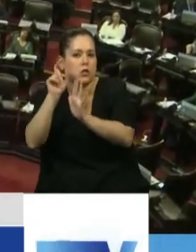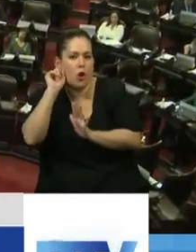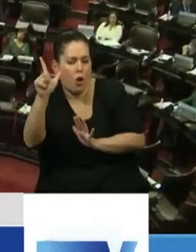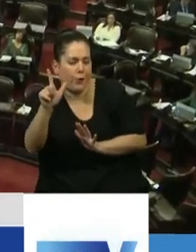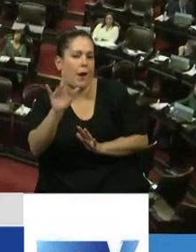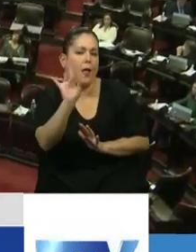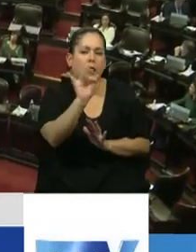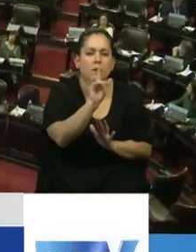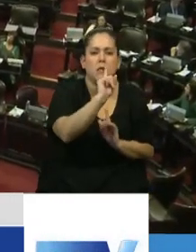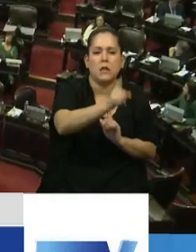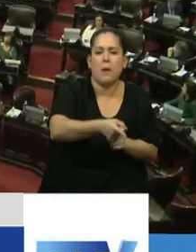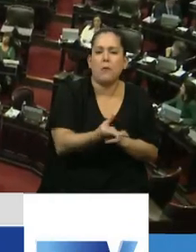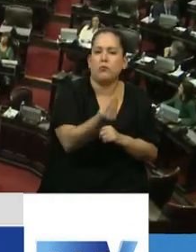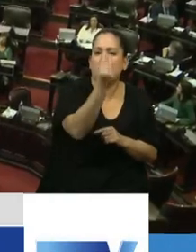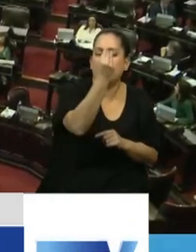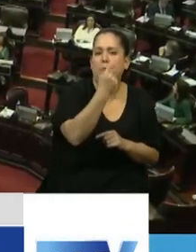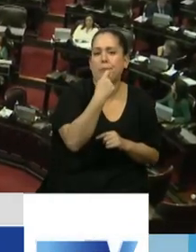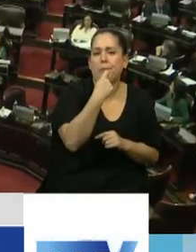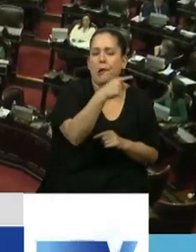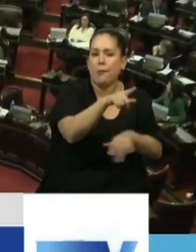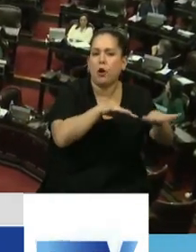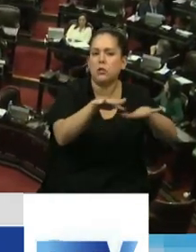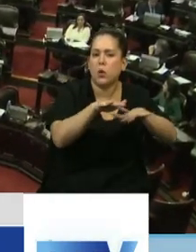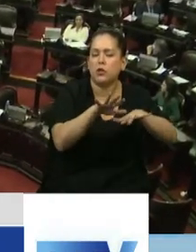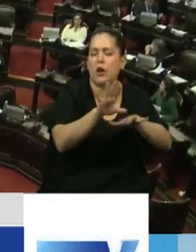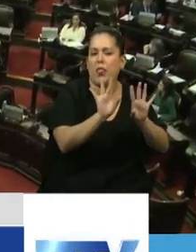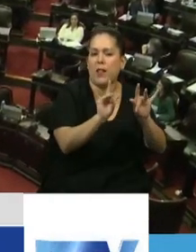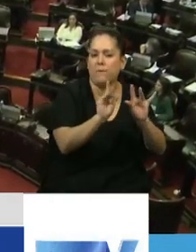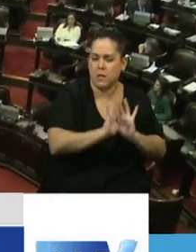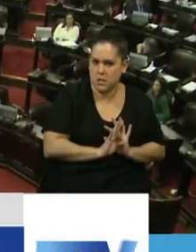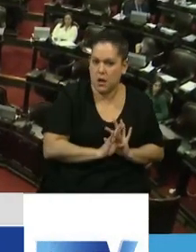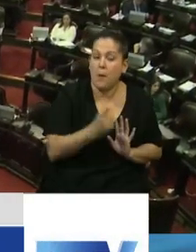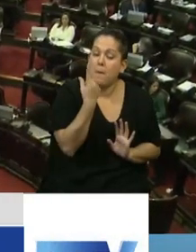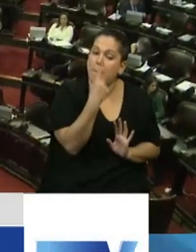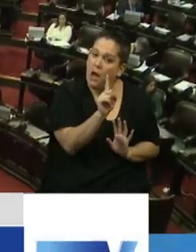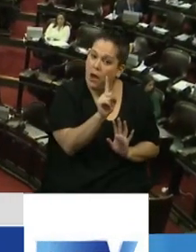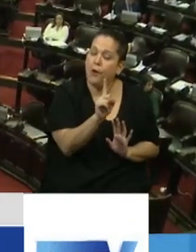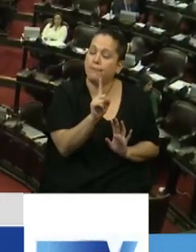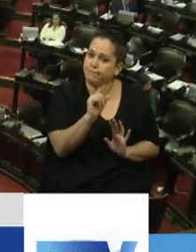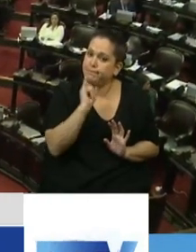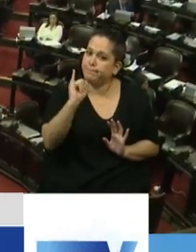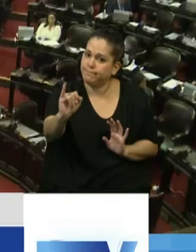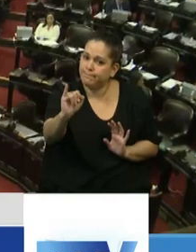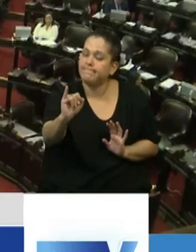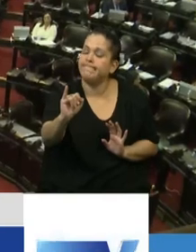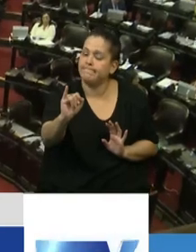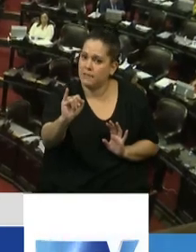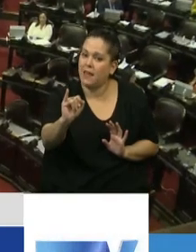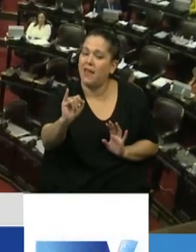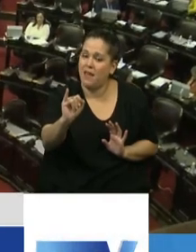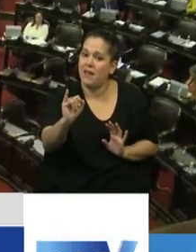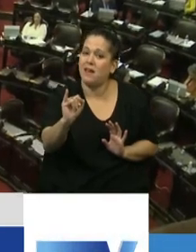lo dificultoso que es atravesar momentos difíciles como estos. Pero tenga en claro que